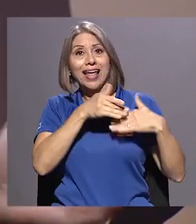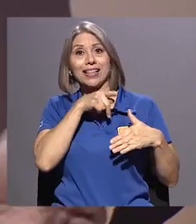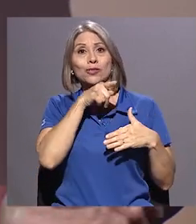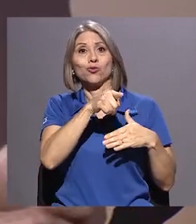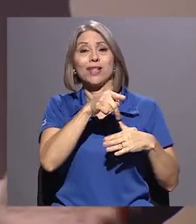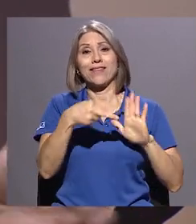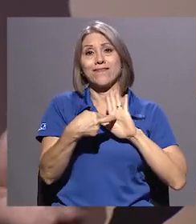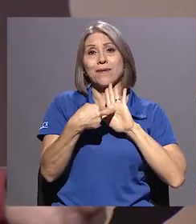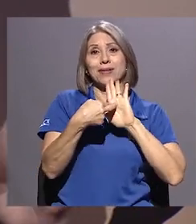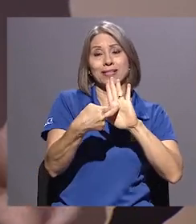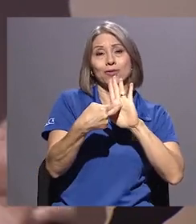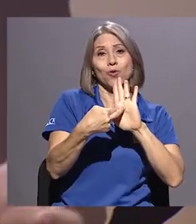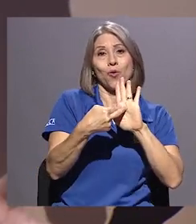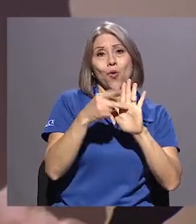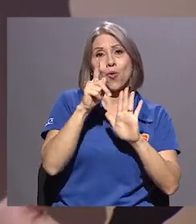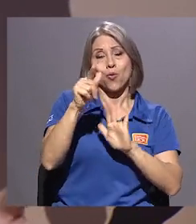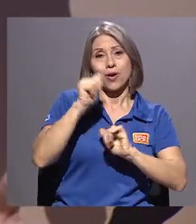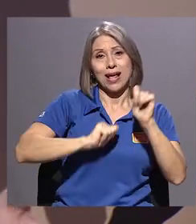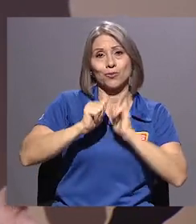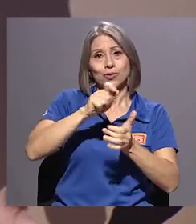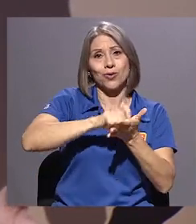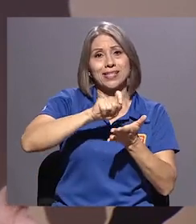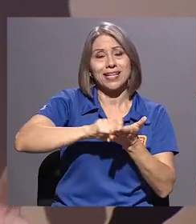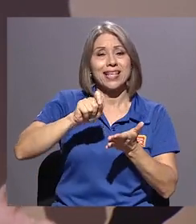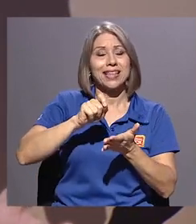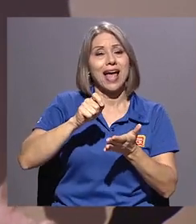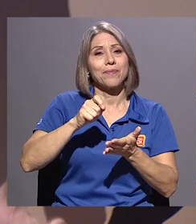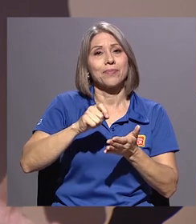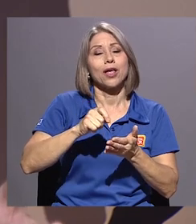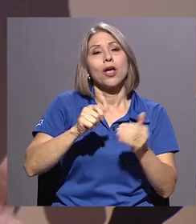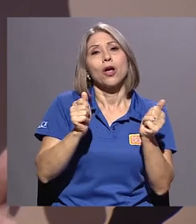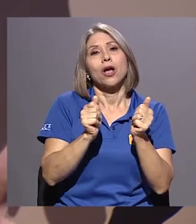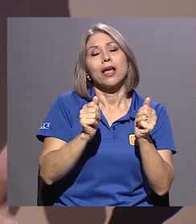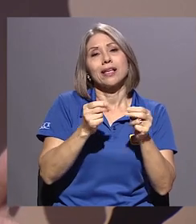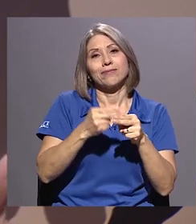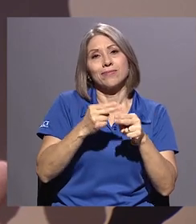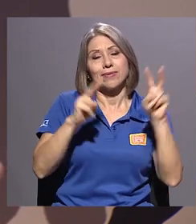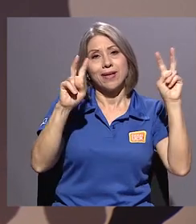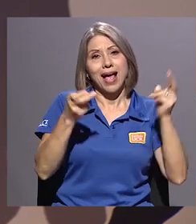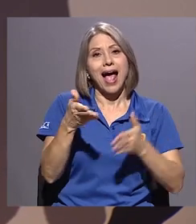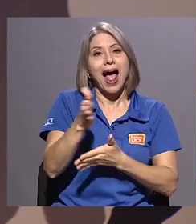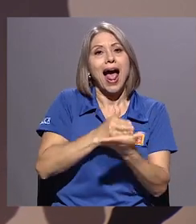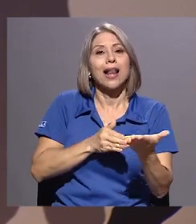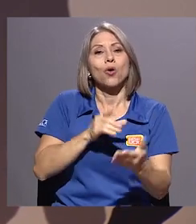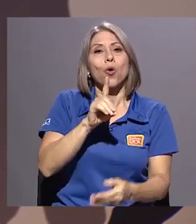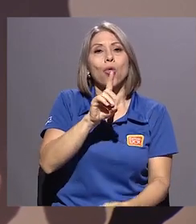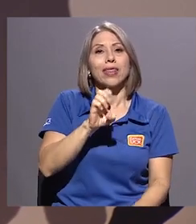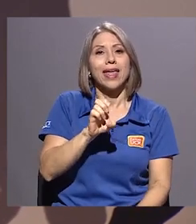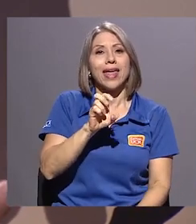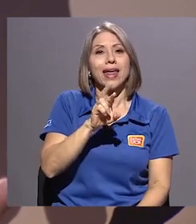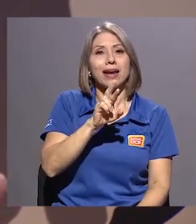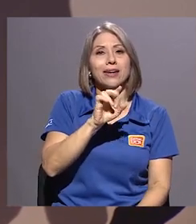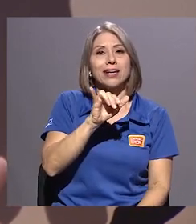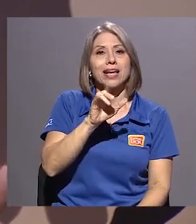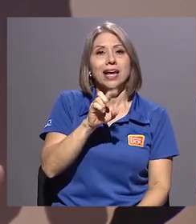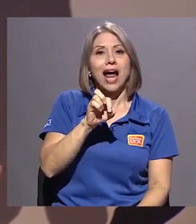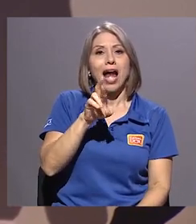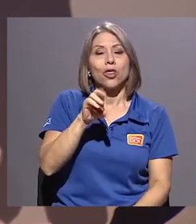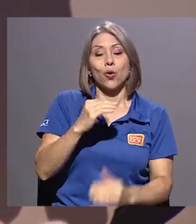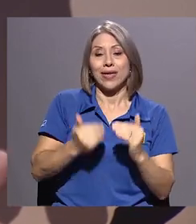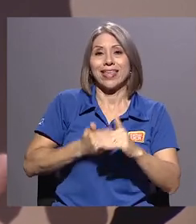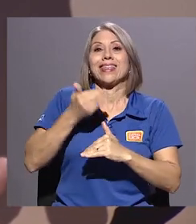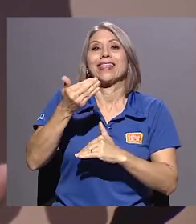que ya hablaste de esa, como de esa vinculación, ¿verdad?, que existe. ¿Cómo se da ese